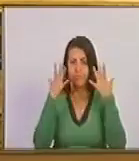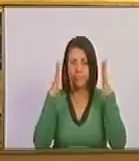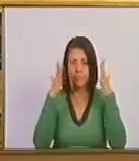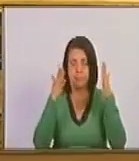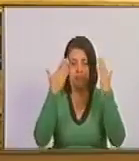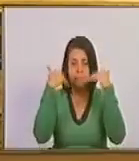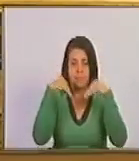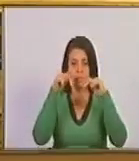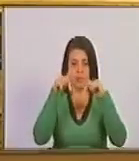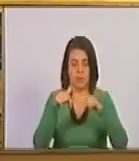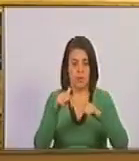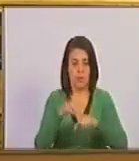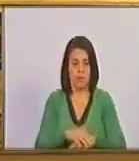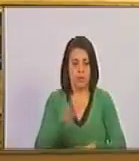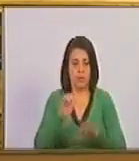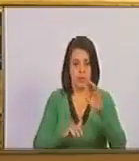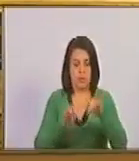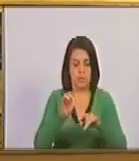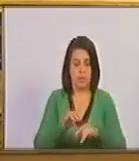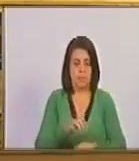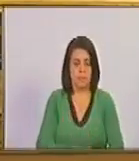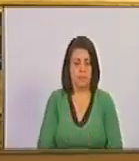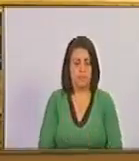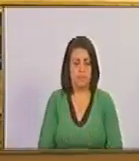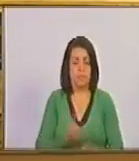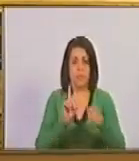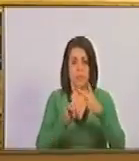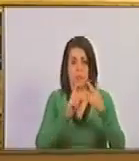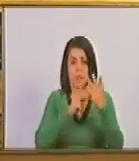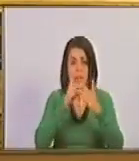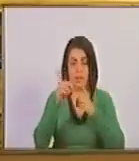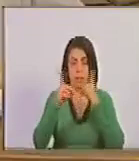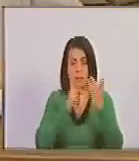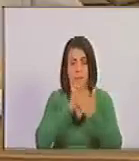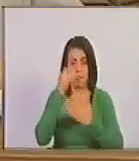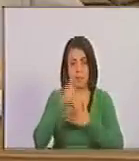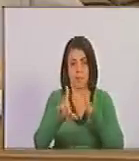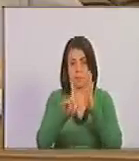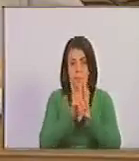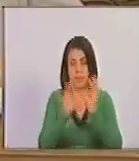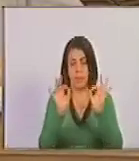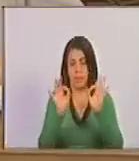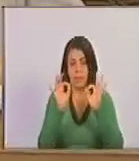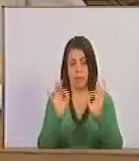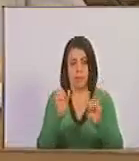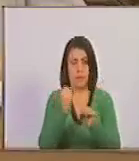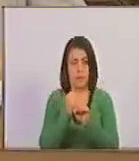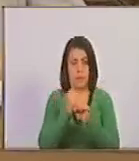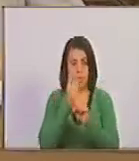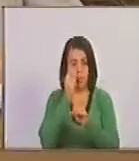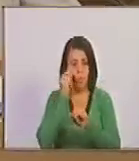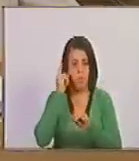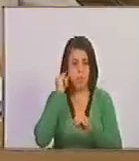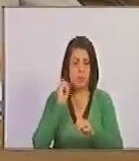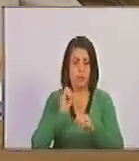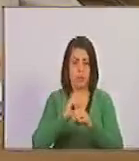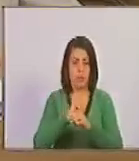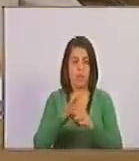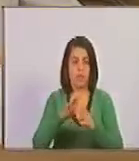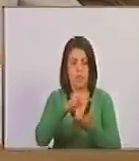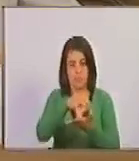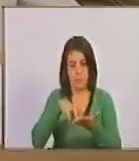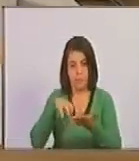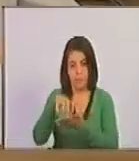Siguiente punto del orden del día, ciudadana subsecretaria. Segunda discusión del proyecto de ley especial de las trabajadoras y trabajadores